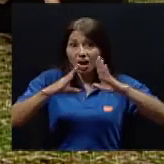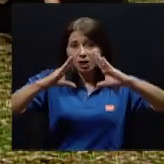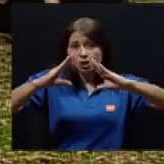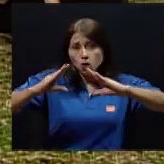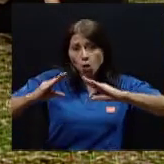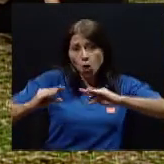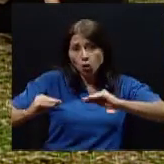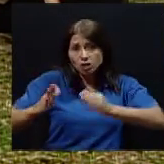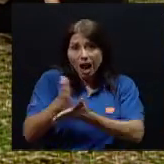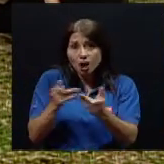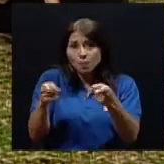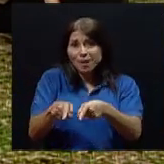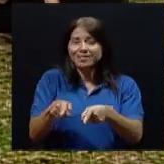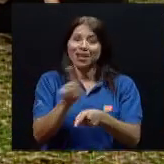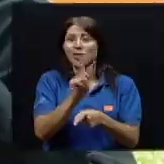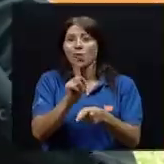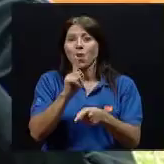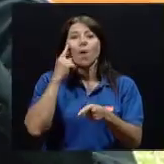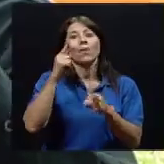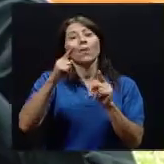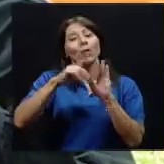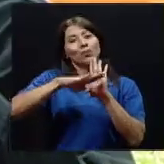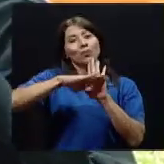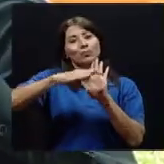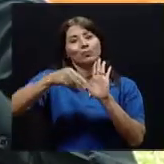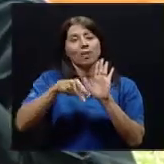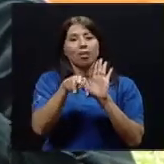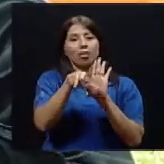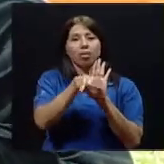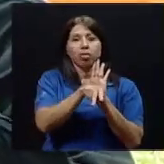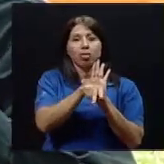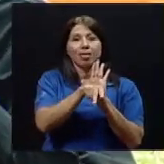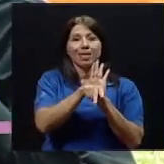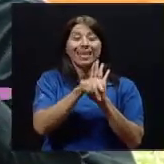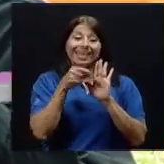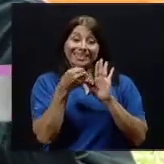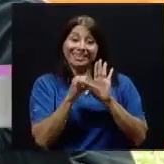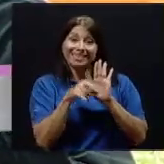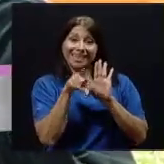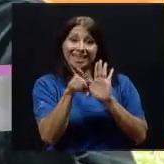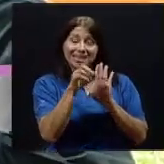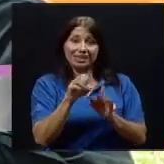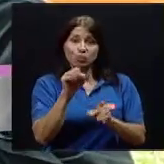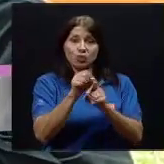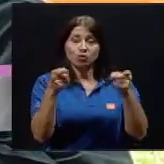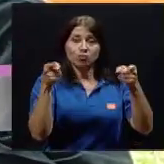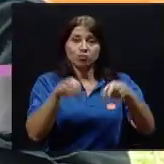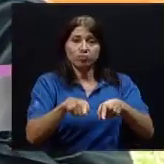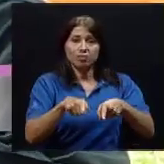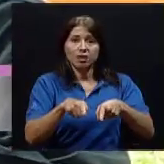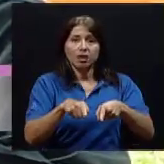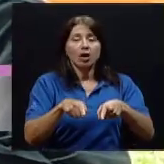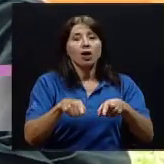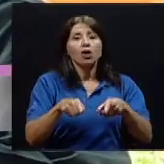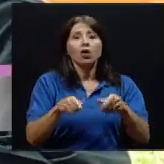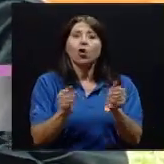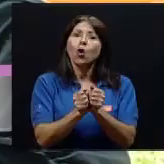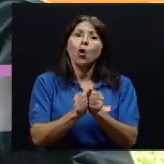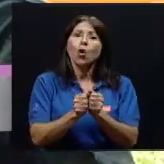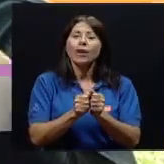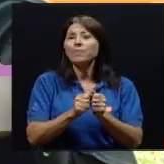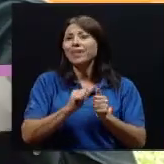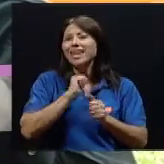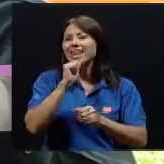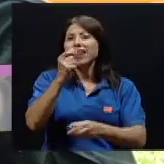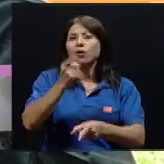posición, va a ser postural. Si parte del síndrome involucra con frecuencia un inadecuado manejo de los líquidos corporales, el